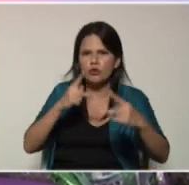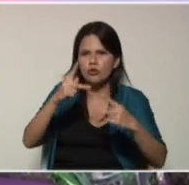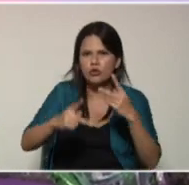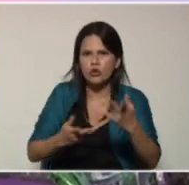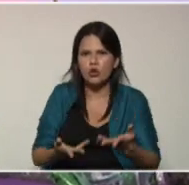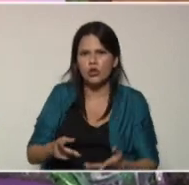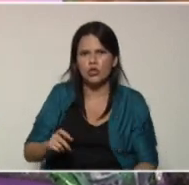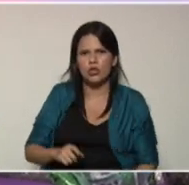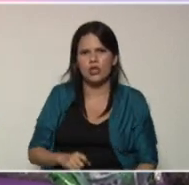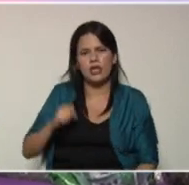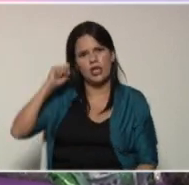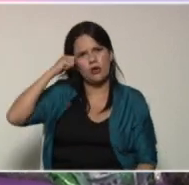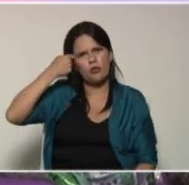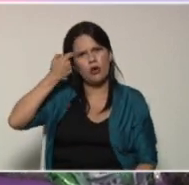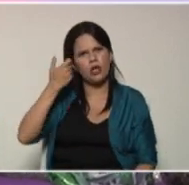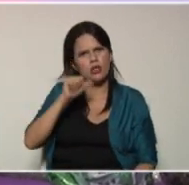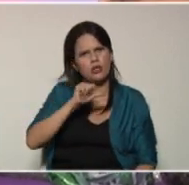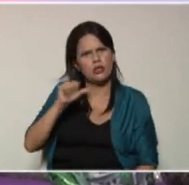que hace semanas